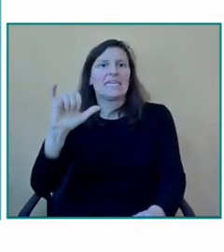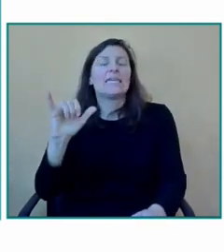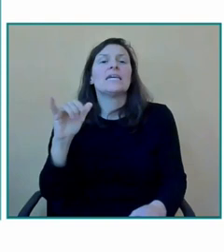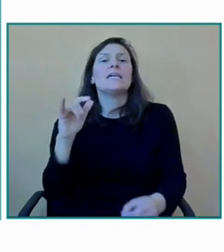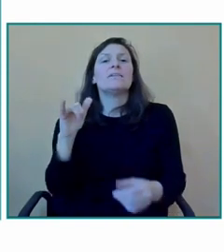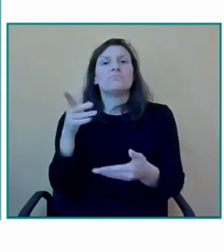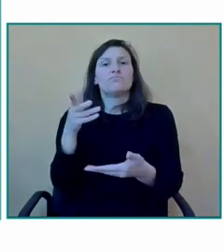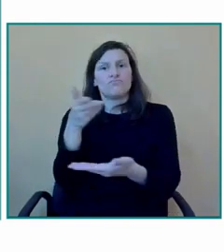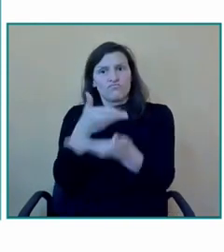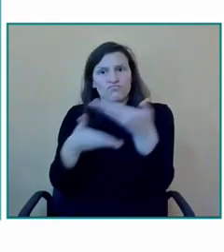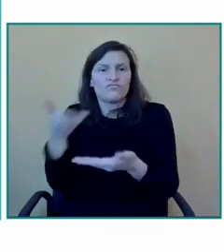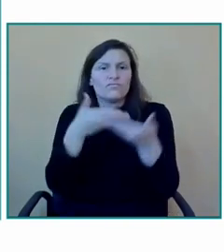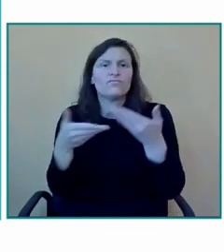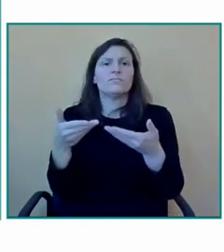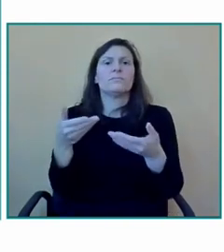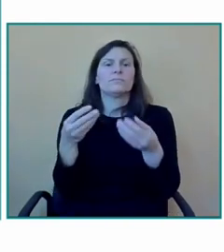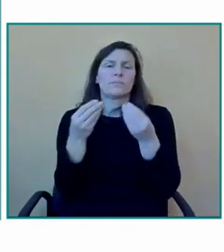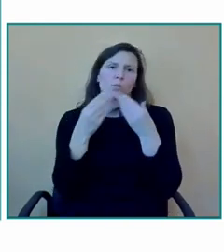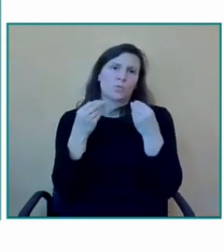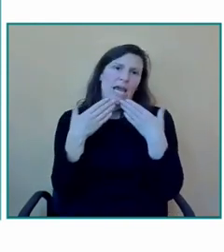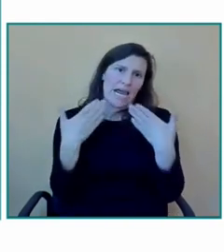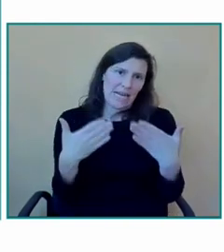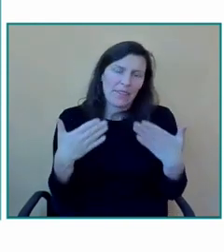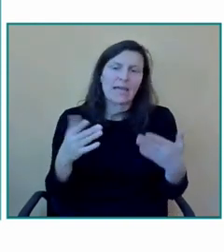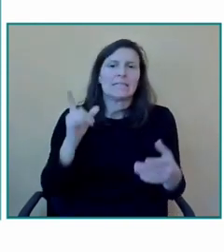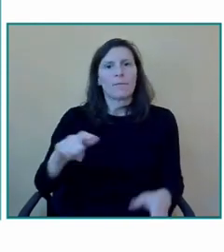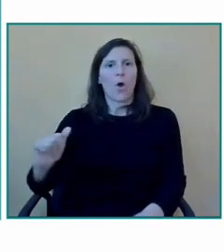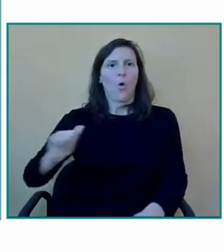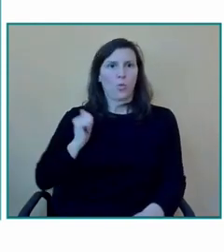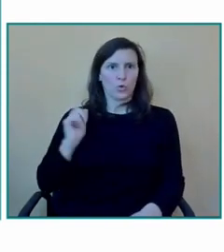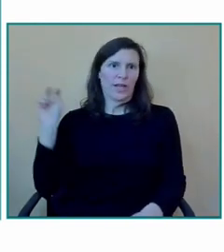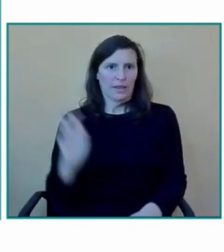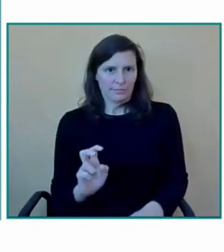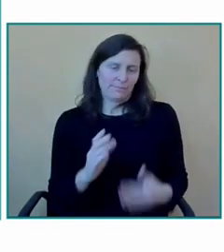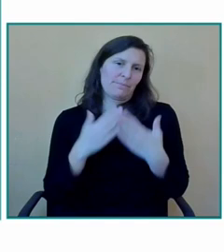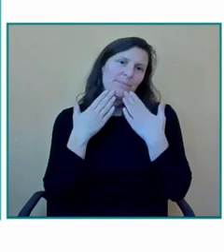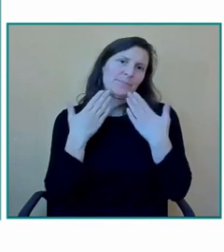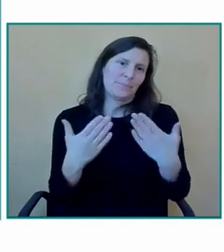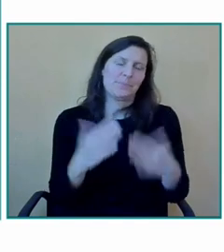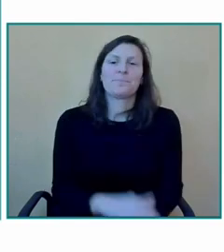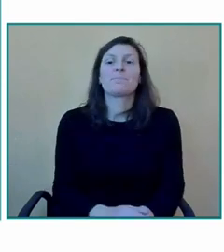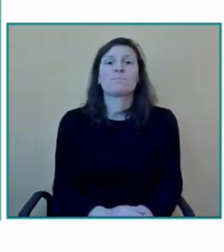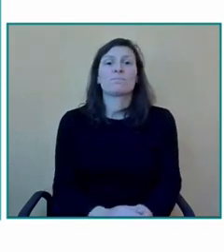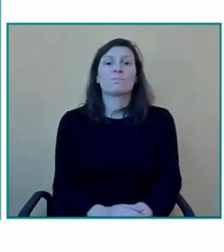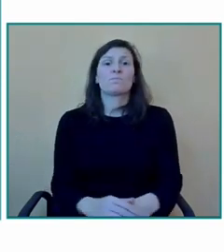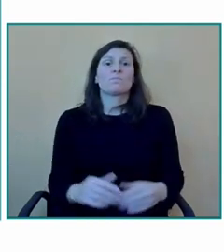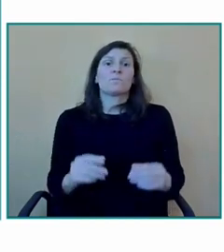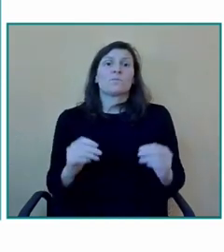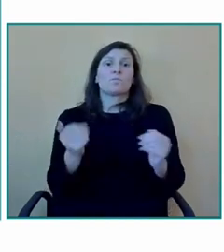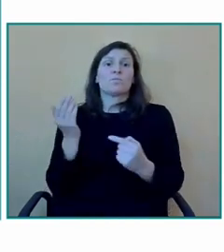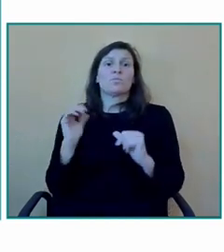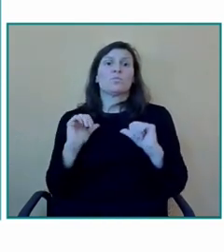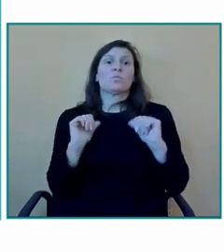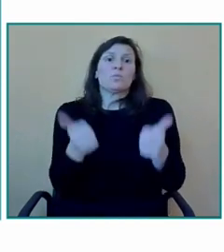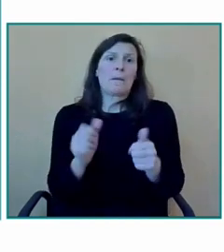Marta por la oportunidad de estar aquí Antes de comenzar mi parte simplemente pues presentarme